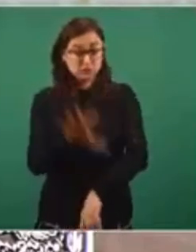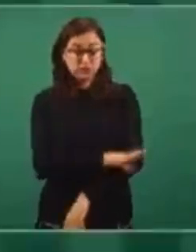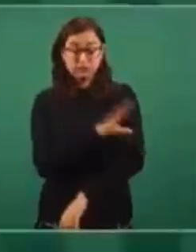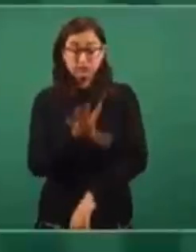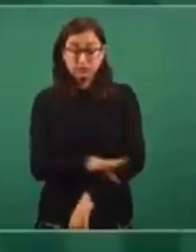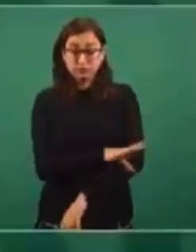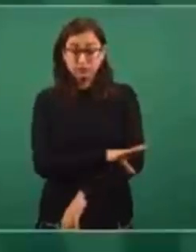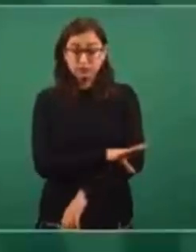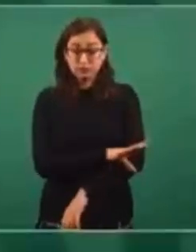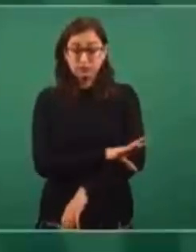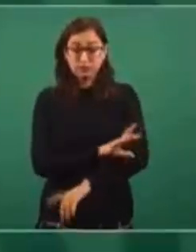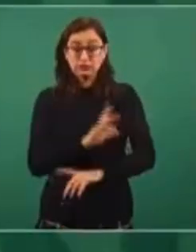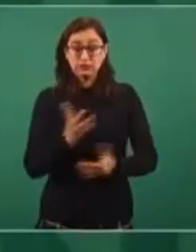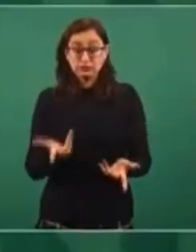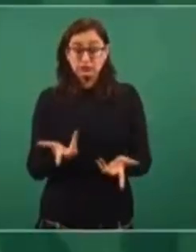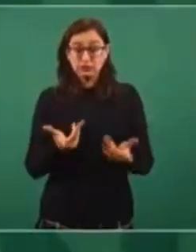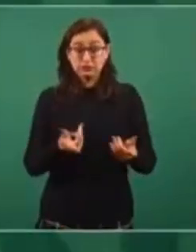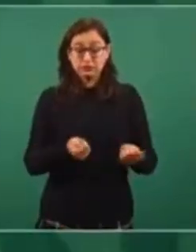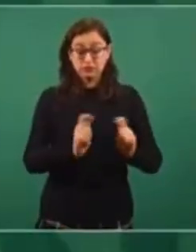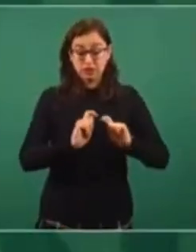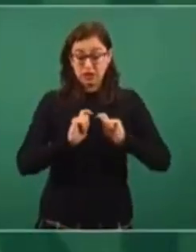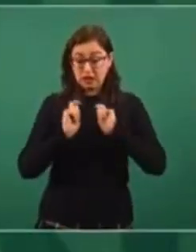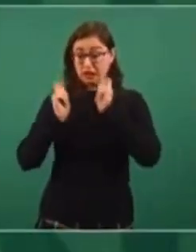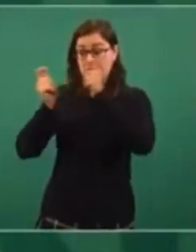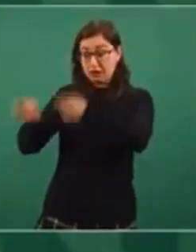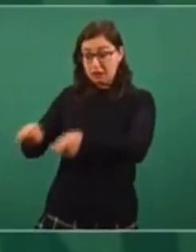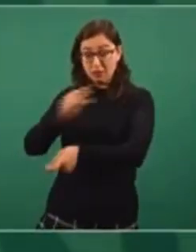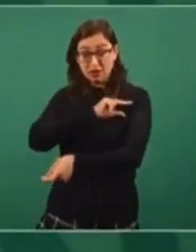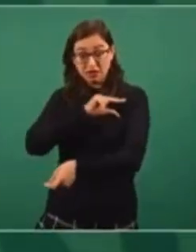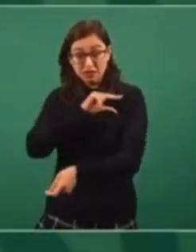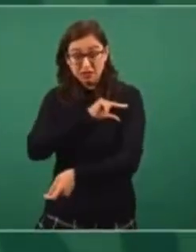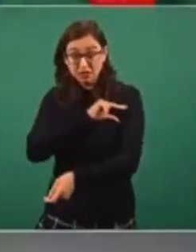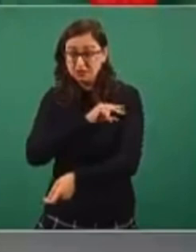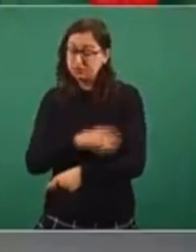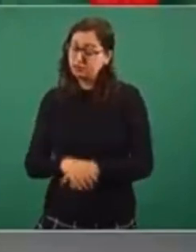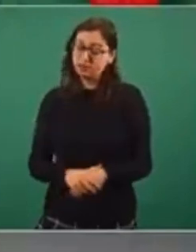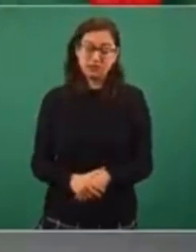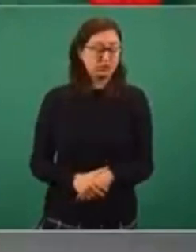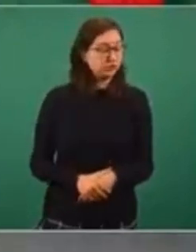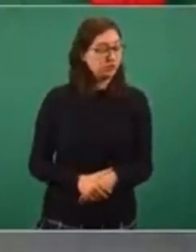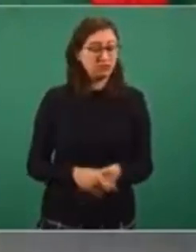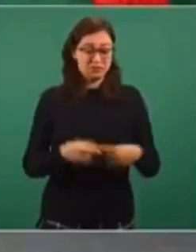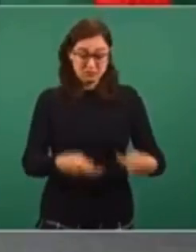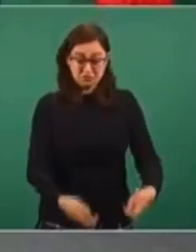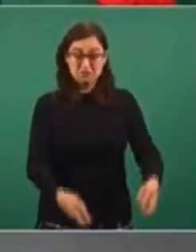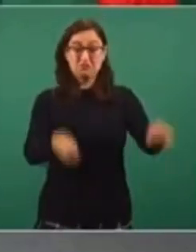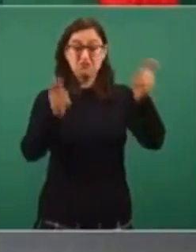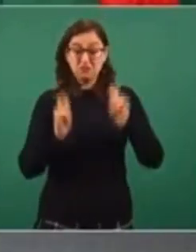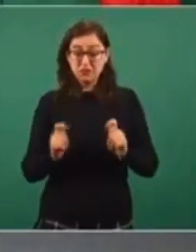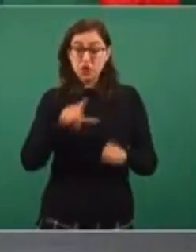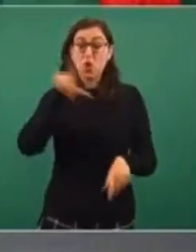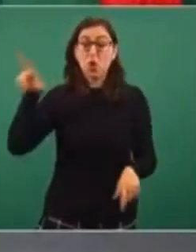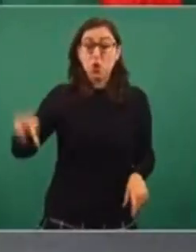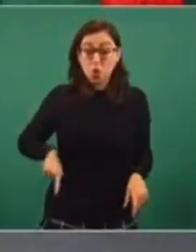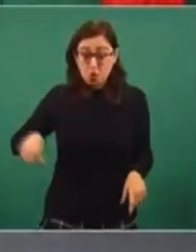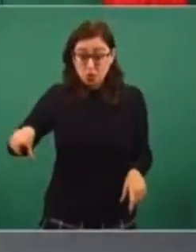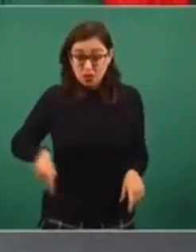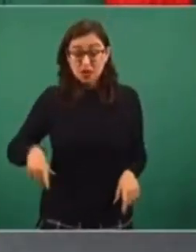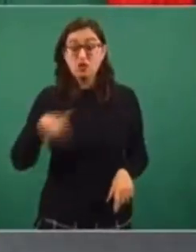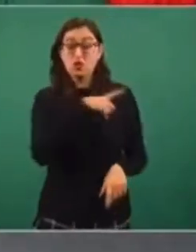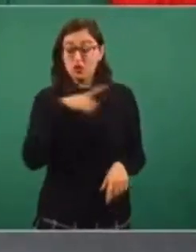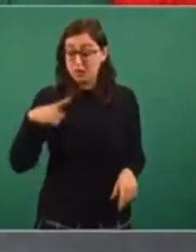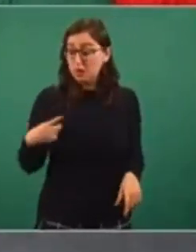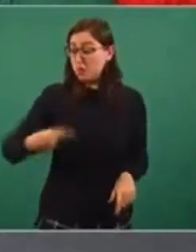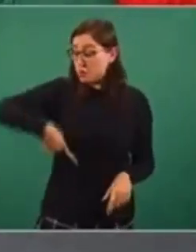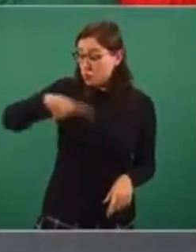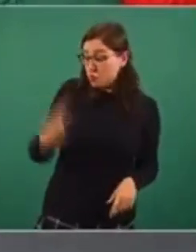es una rectoría que tiene que estar en el Estado. Esto no significa que no vayan a participar los particulares con ciertas reglas